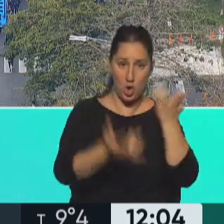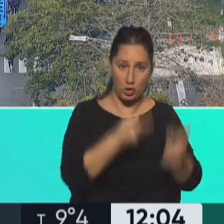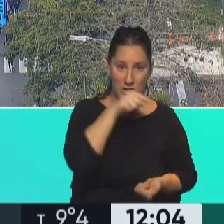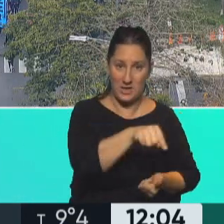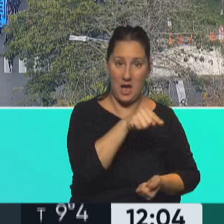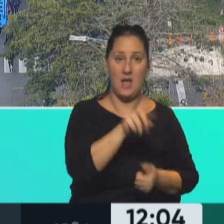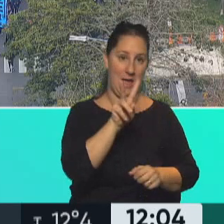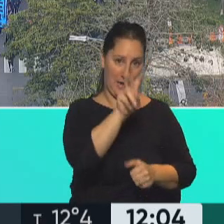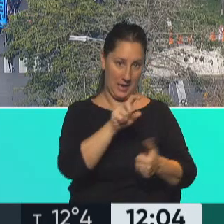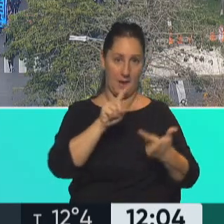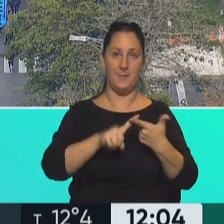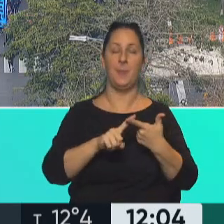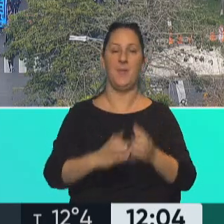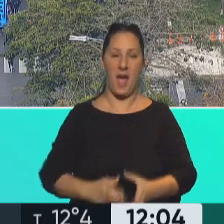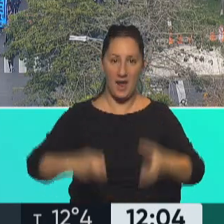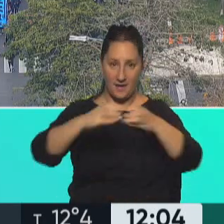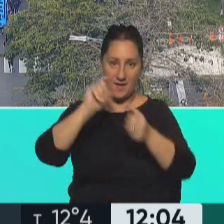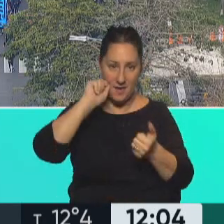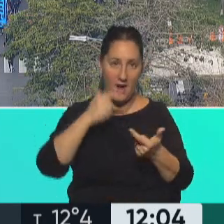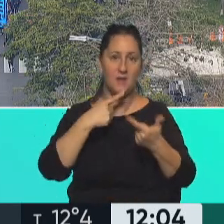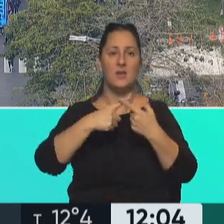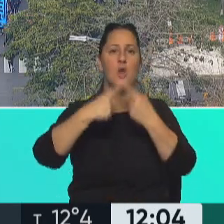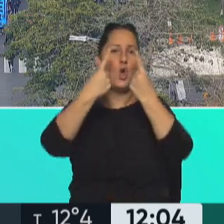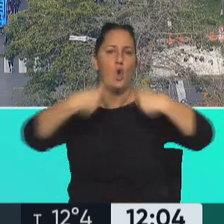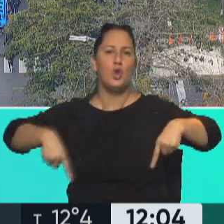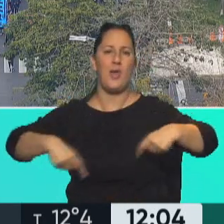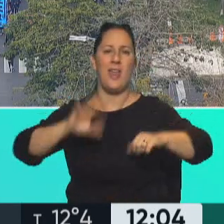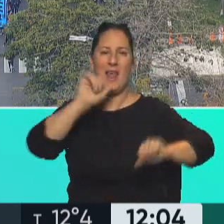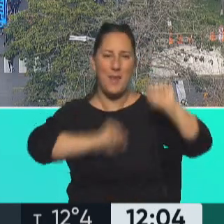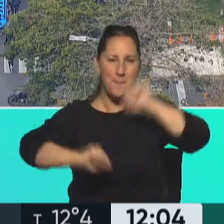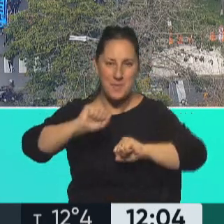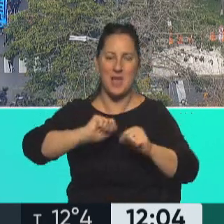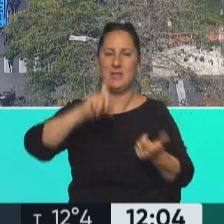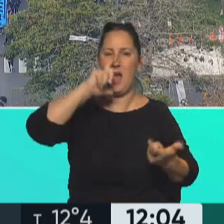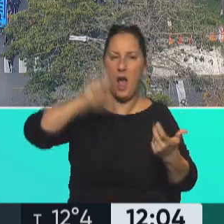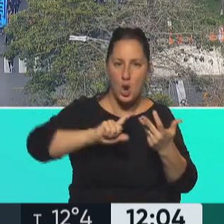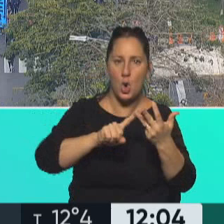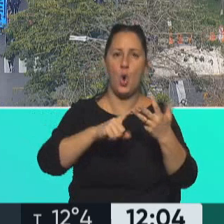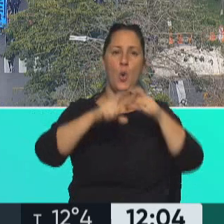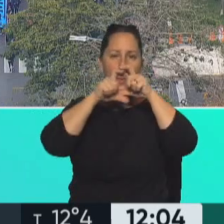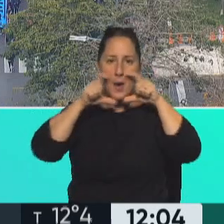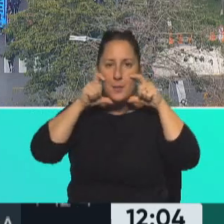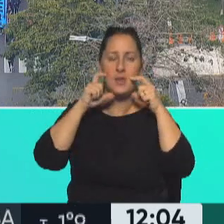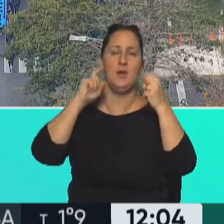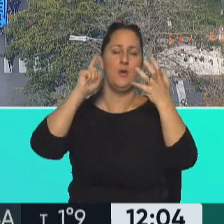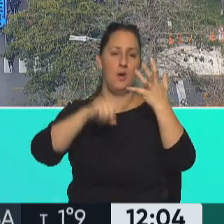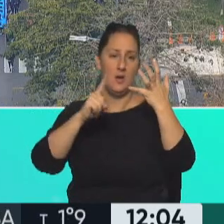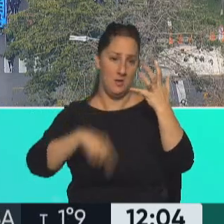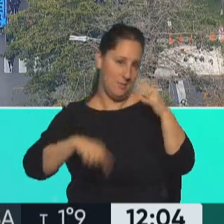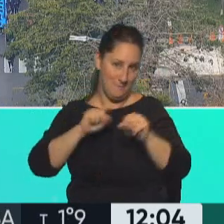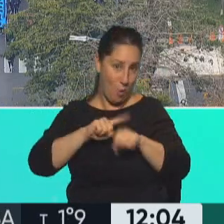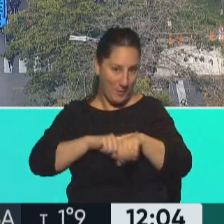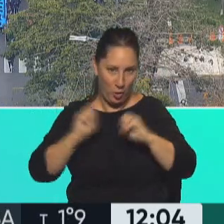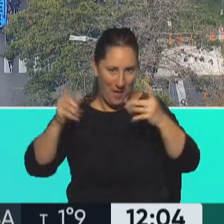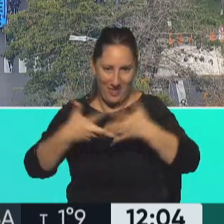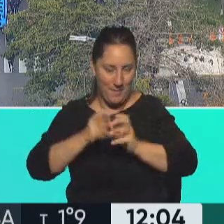es un local que hay que alquilar. La garrafa, los elementos de higiene, el alcohol, los barbijos. La pandemia fue